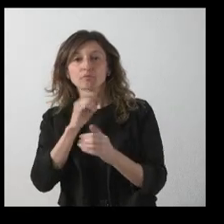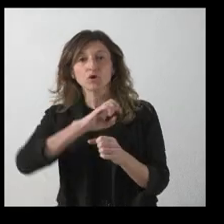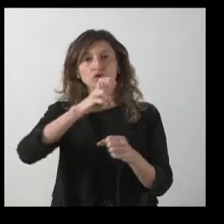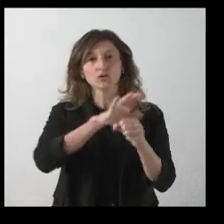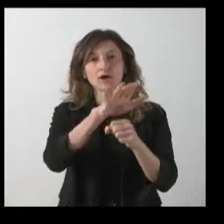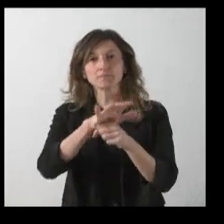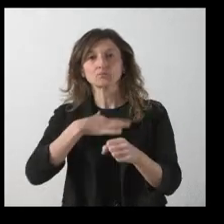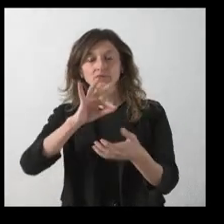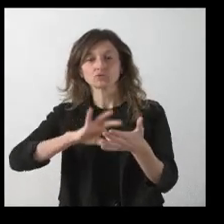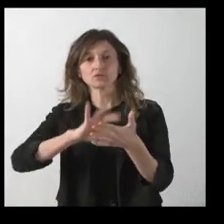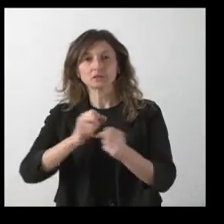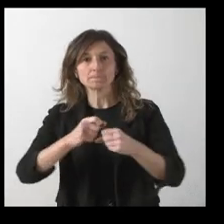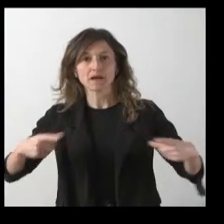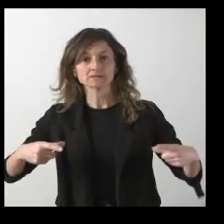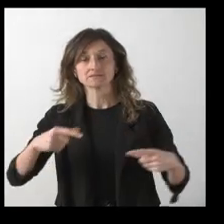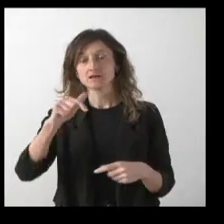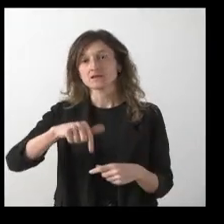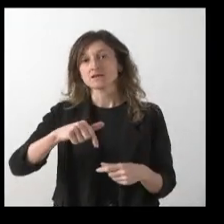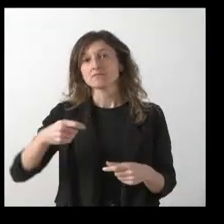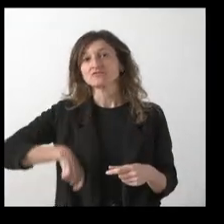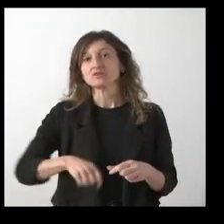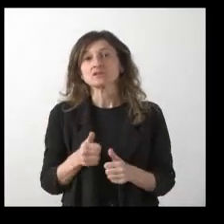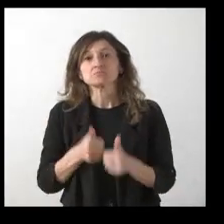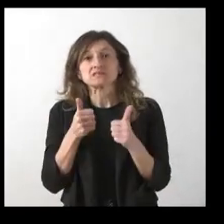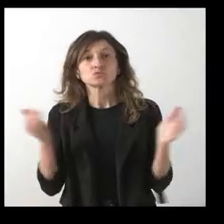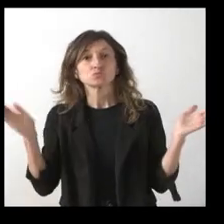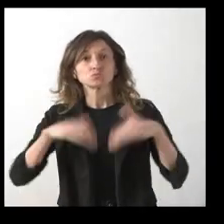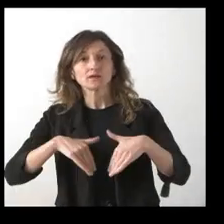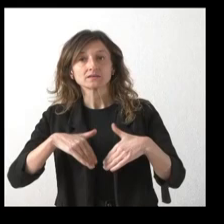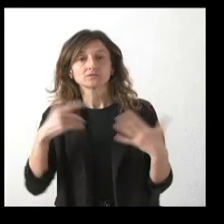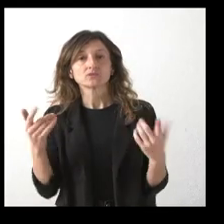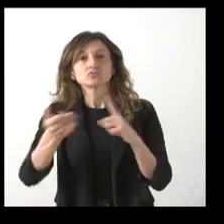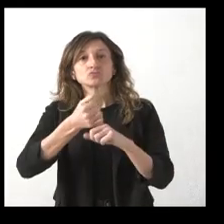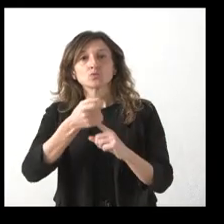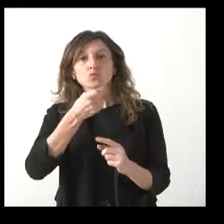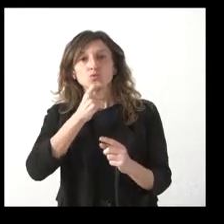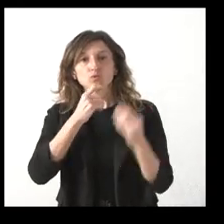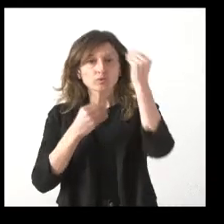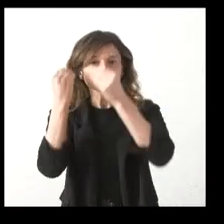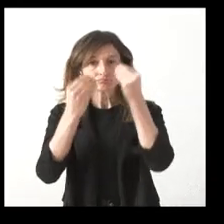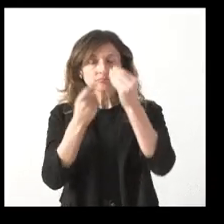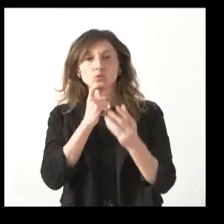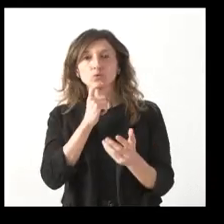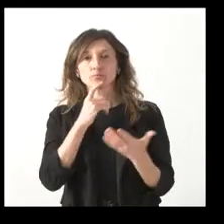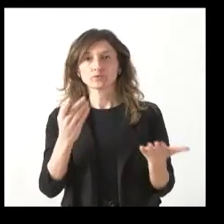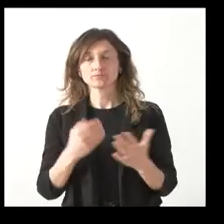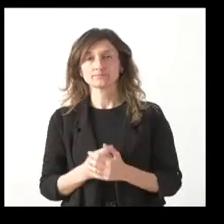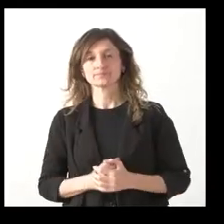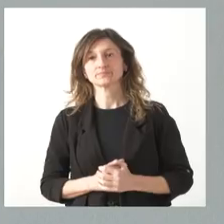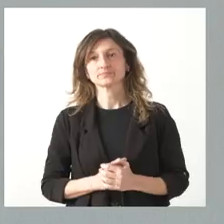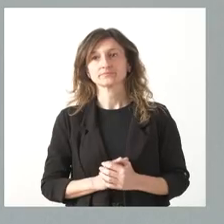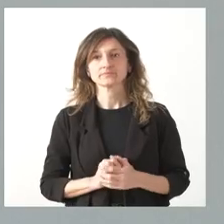puede contratar más personal, pero en este caso, si no hay más, ¿cómo se plantean esa contradicción?